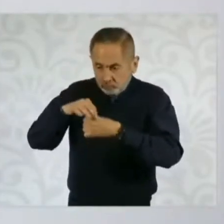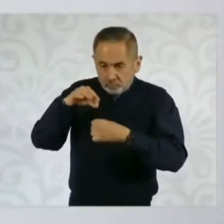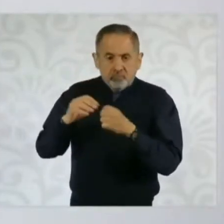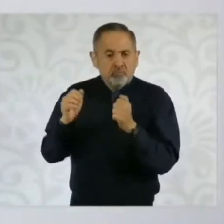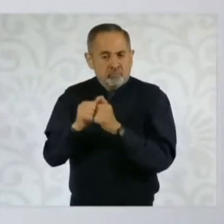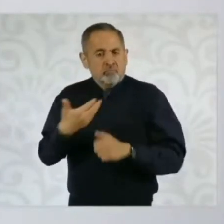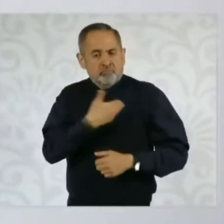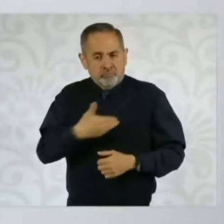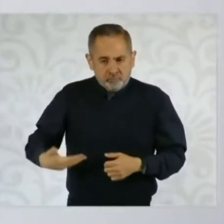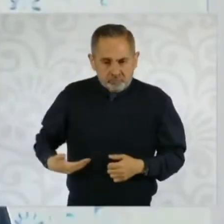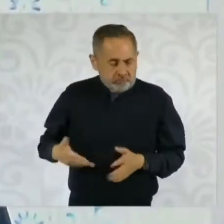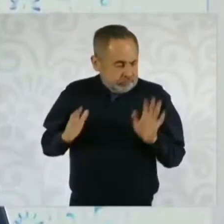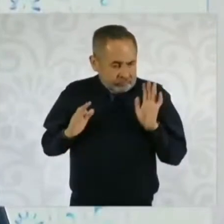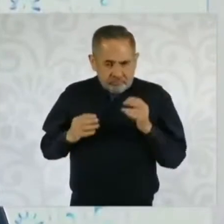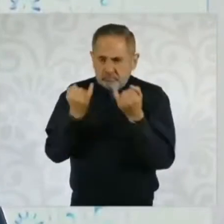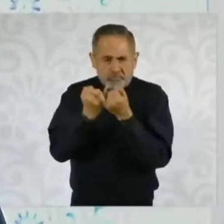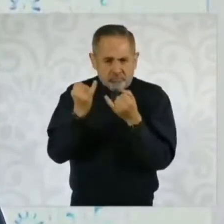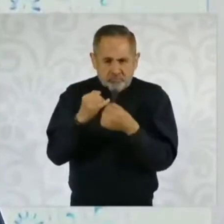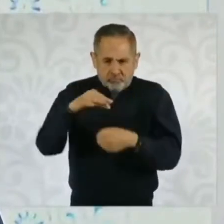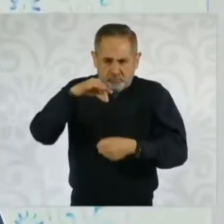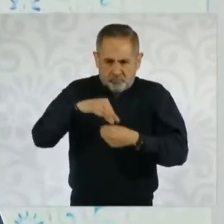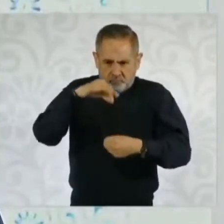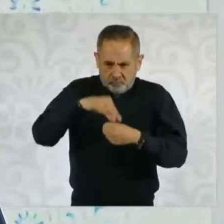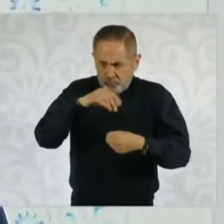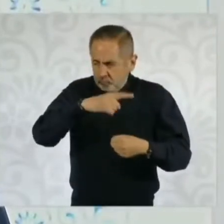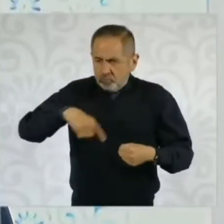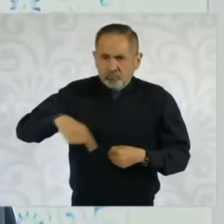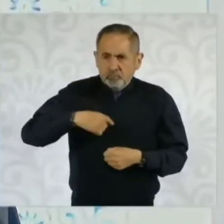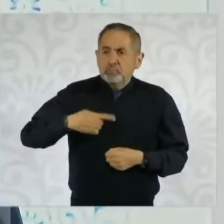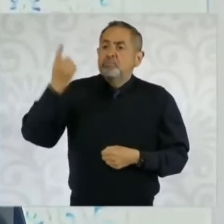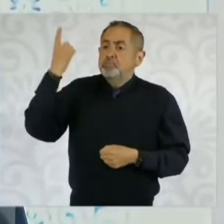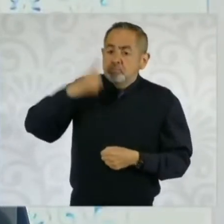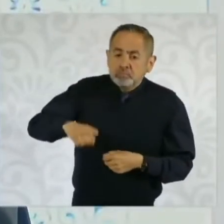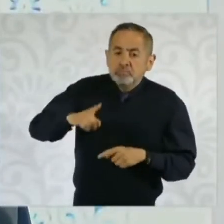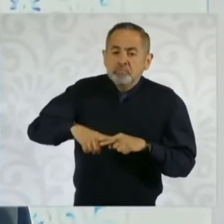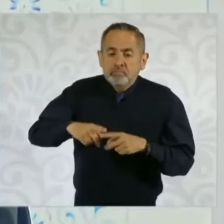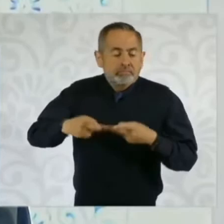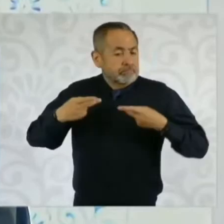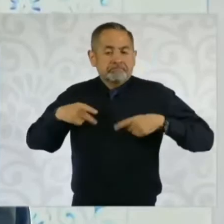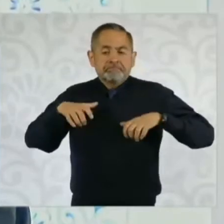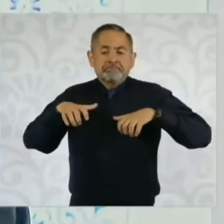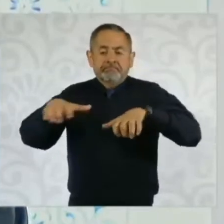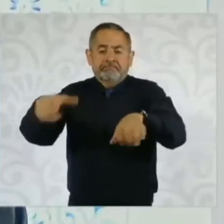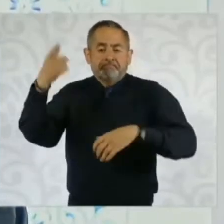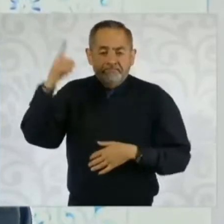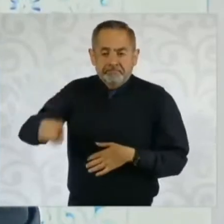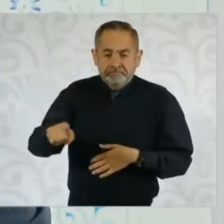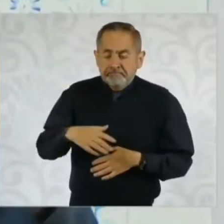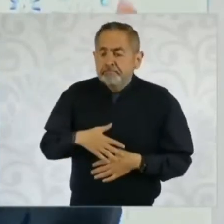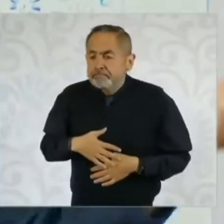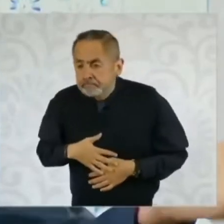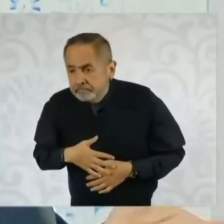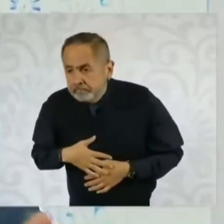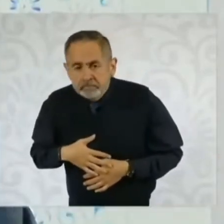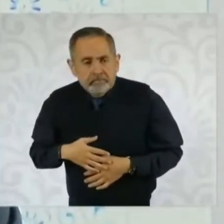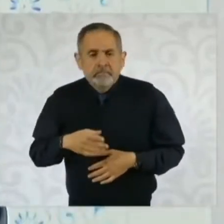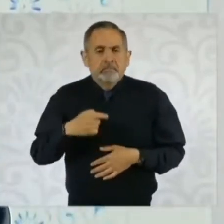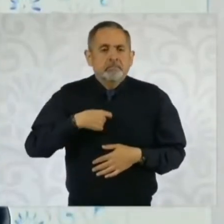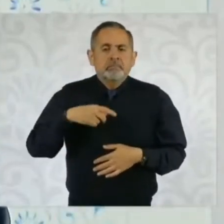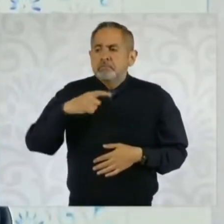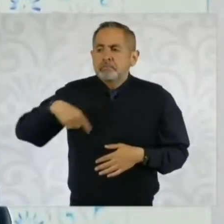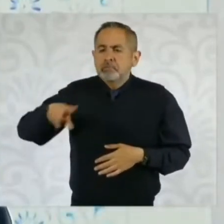presidenta tenemos un mandato popular que respetamos, no prometemos algo y después